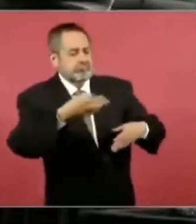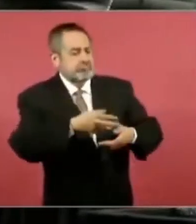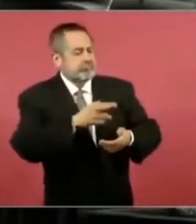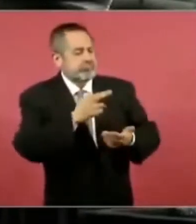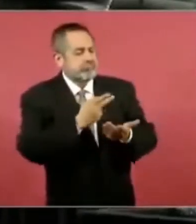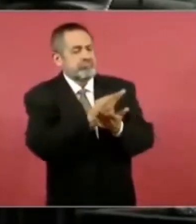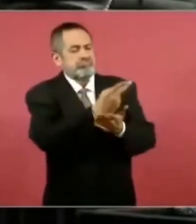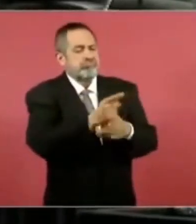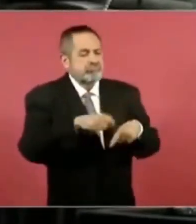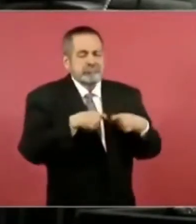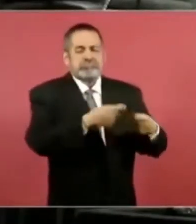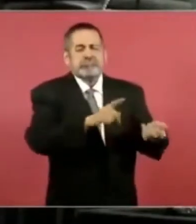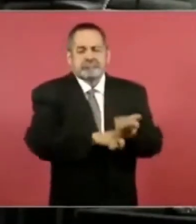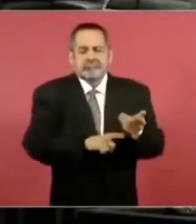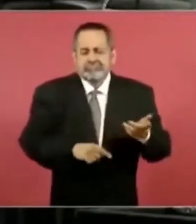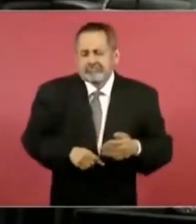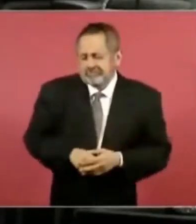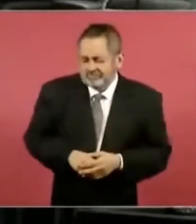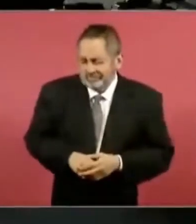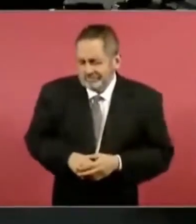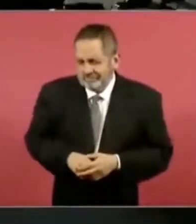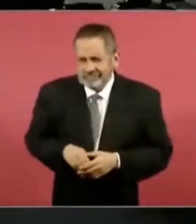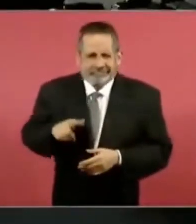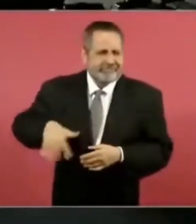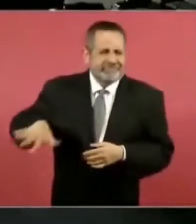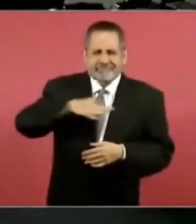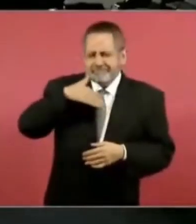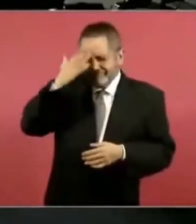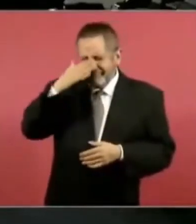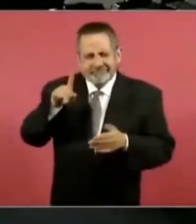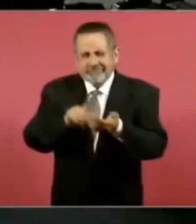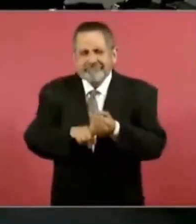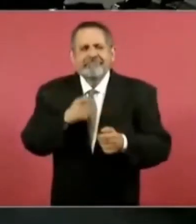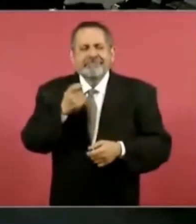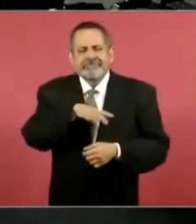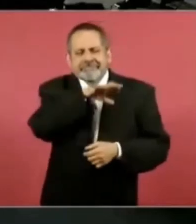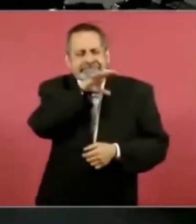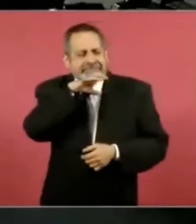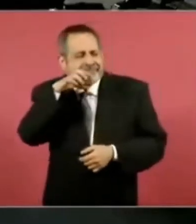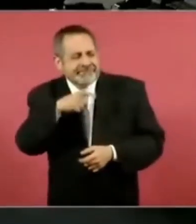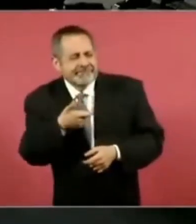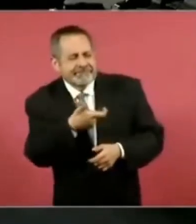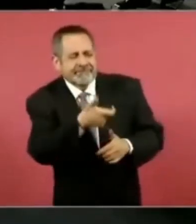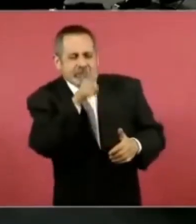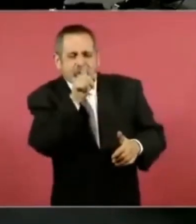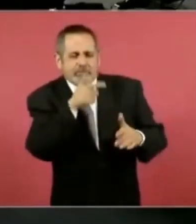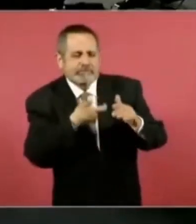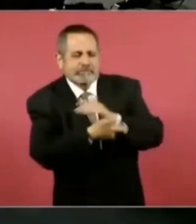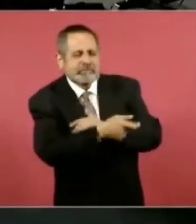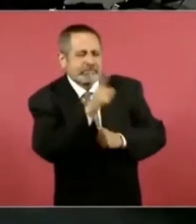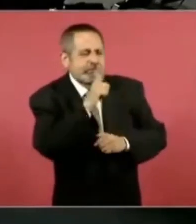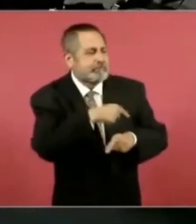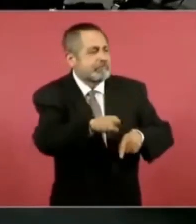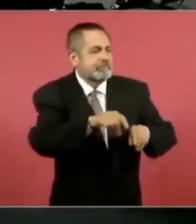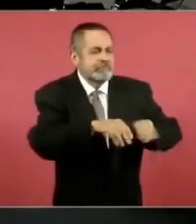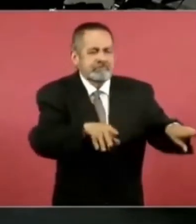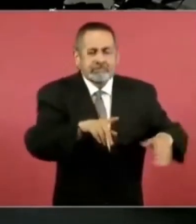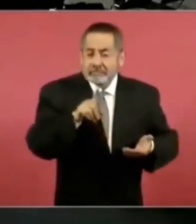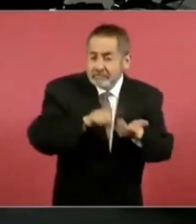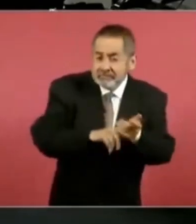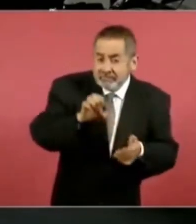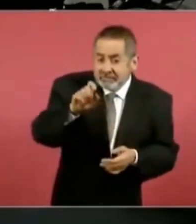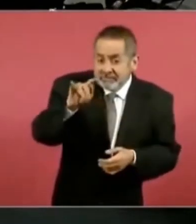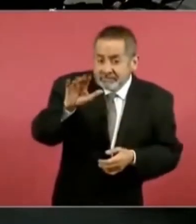de la organización. Eso todos los periodistas lo sabemos, se conoce como Chayote y estaba instaurado en su Código de Ética.